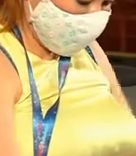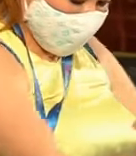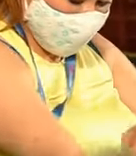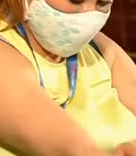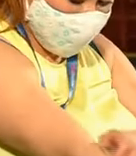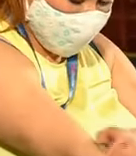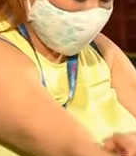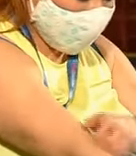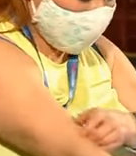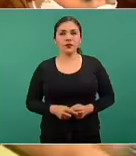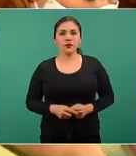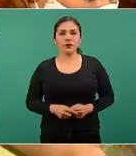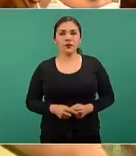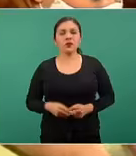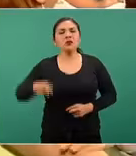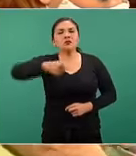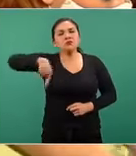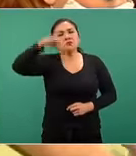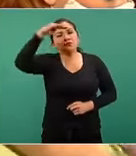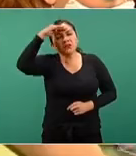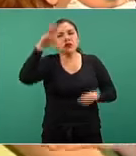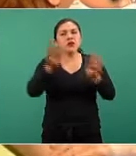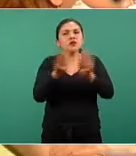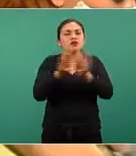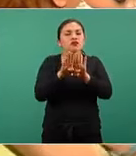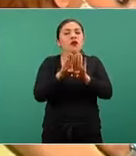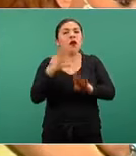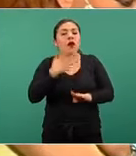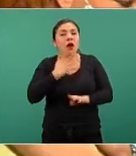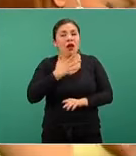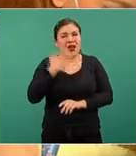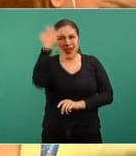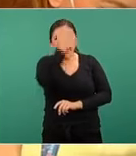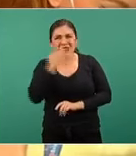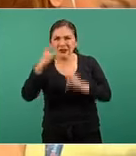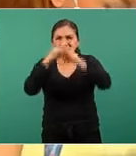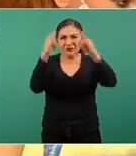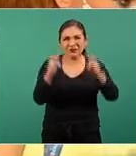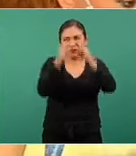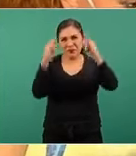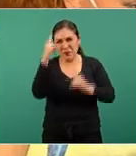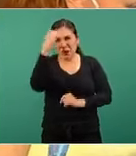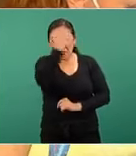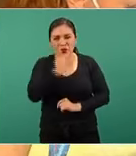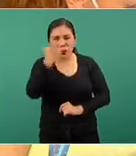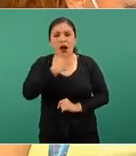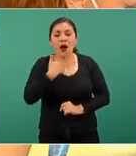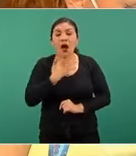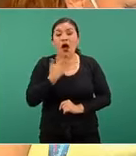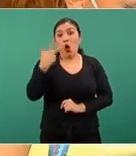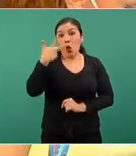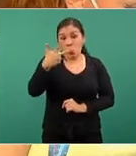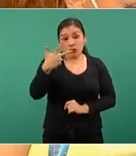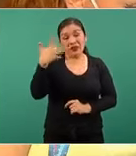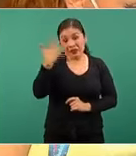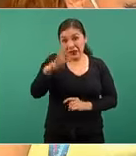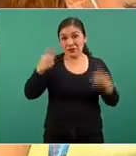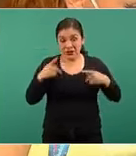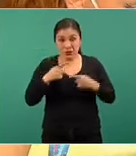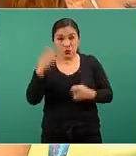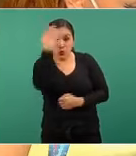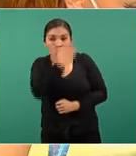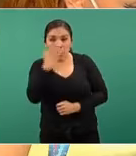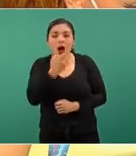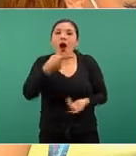kioscos de la Ciudad de México y de diez, aproximadamente ocho salen positivos. Se tiene contemplado y para cuándo se podría